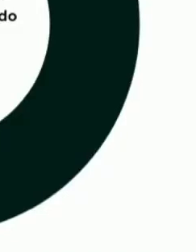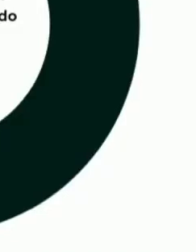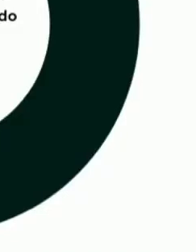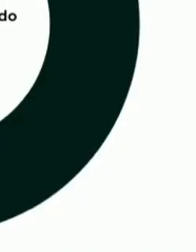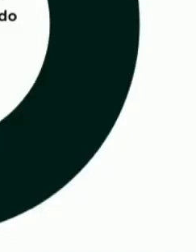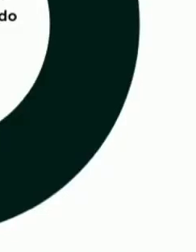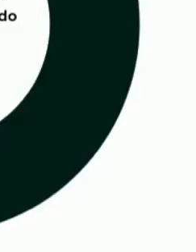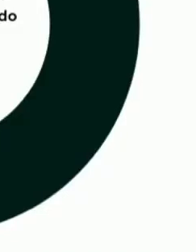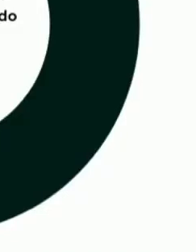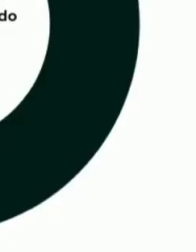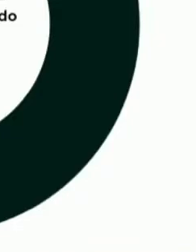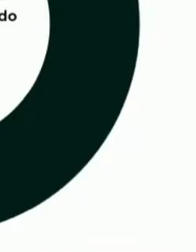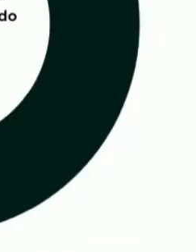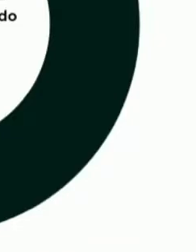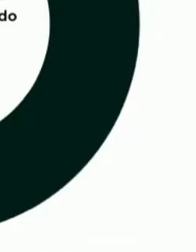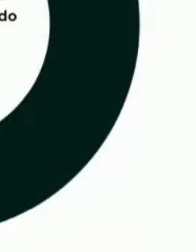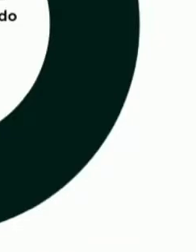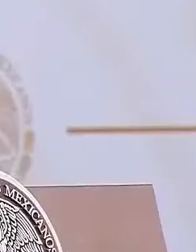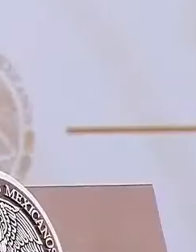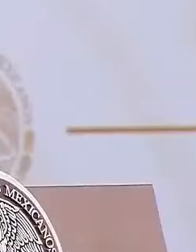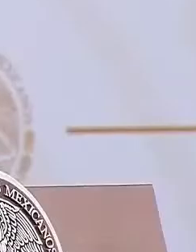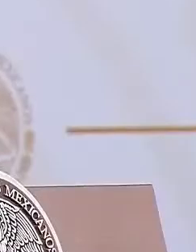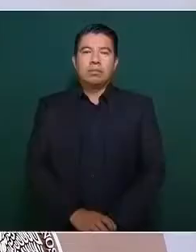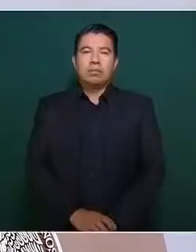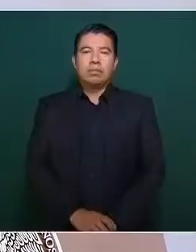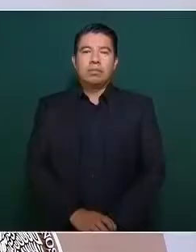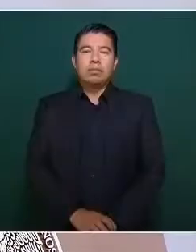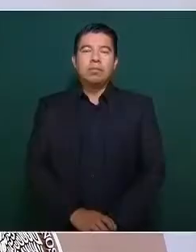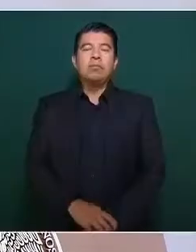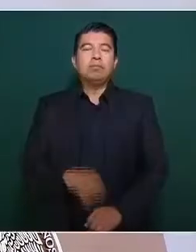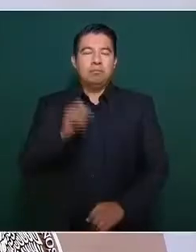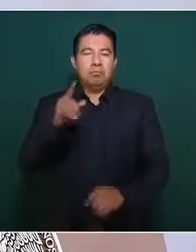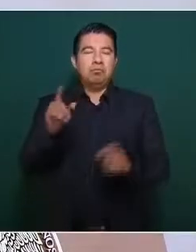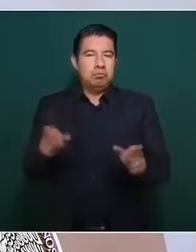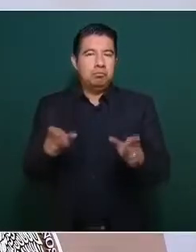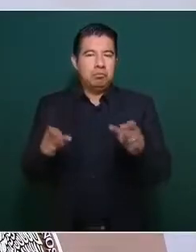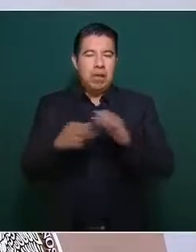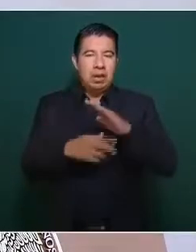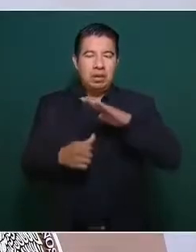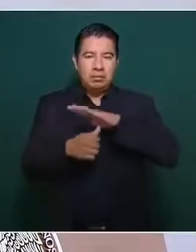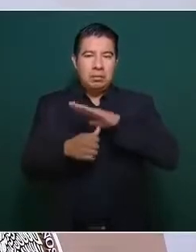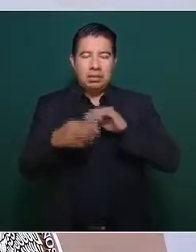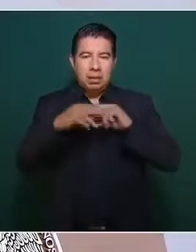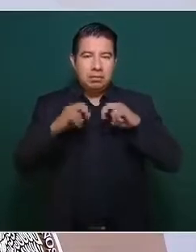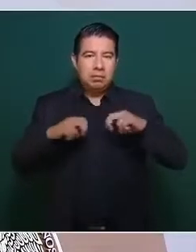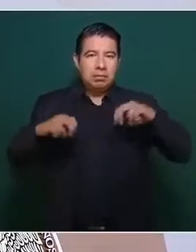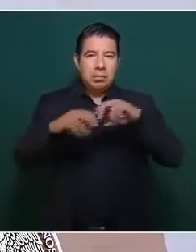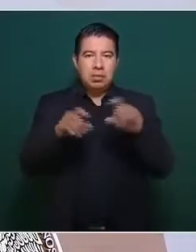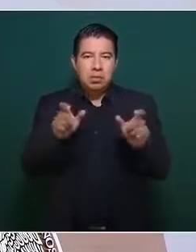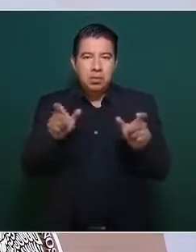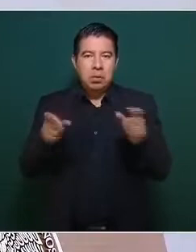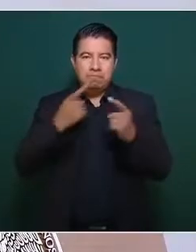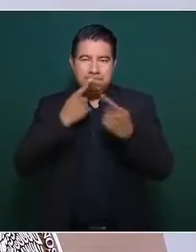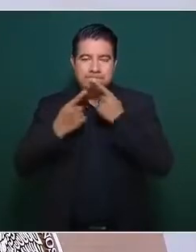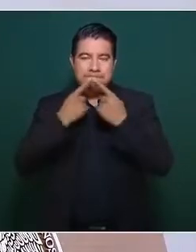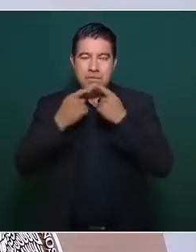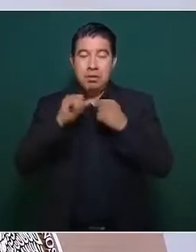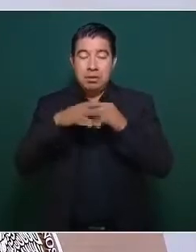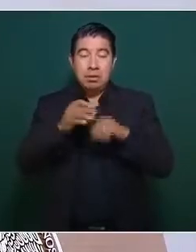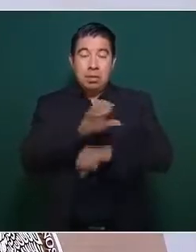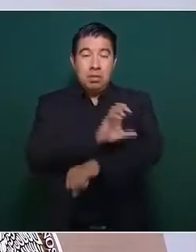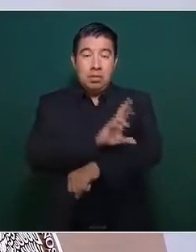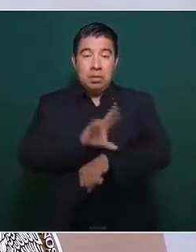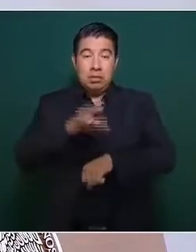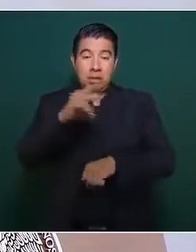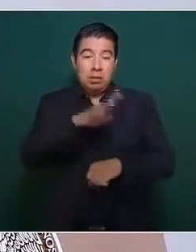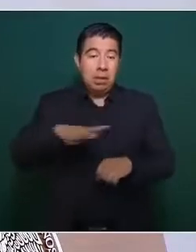él dirigiendo los esfuerzos de la mesa de seguridad y coordinando todas las instancias de seguridad